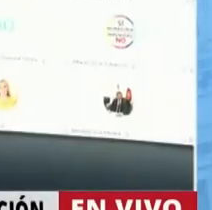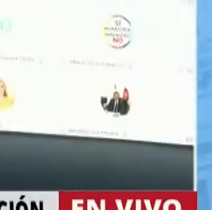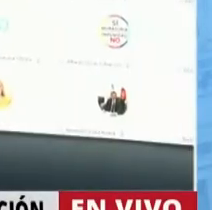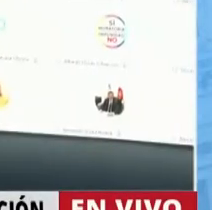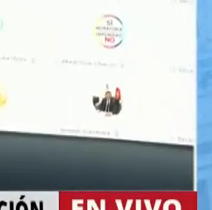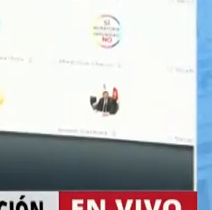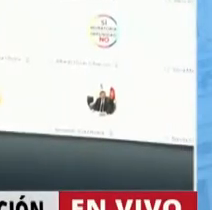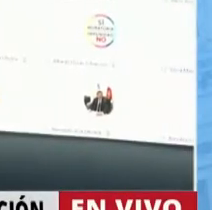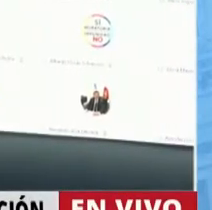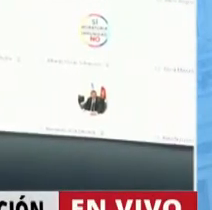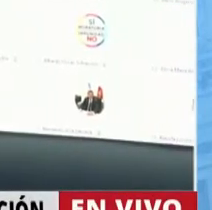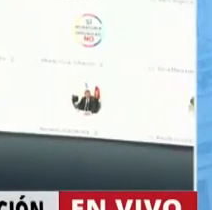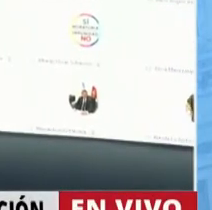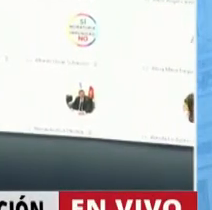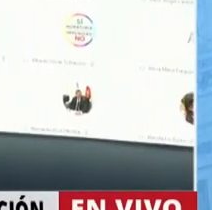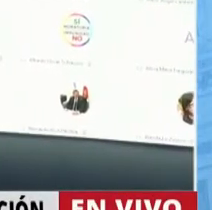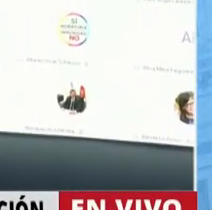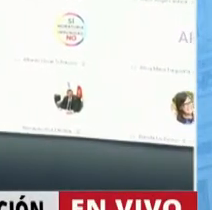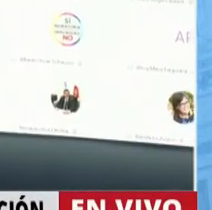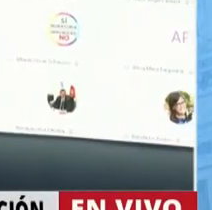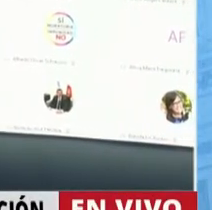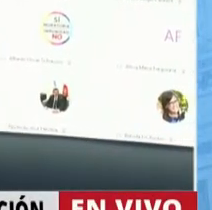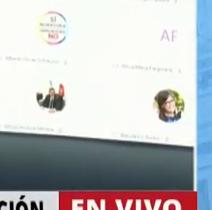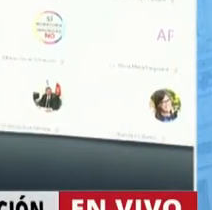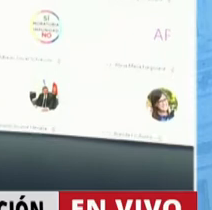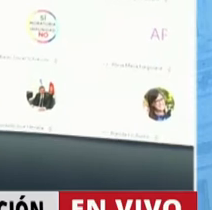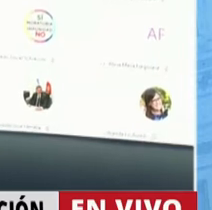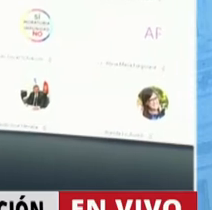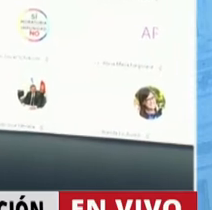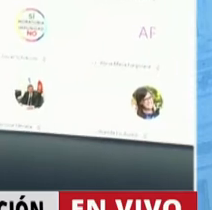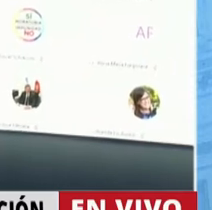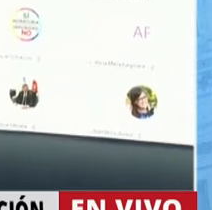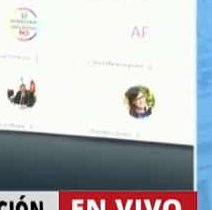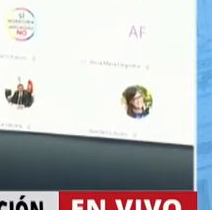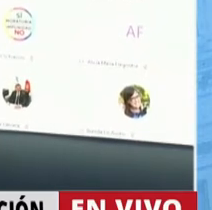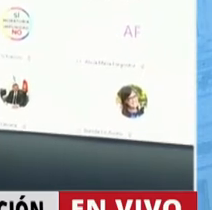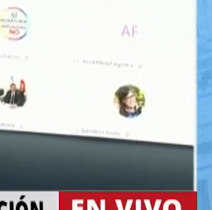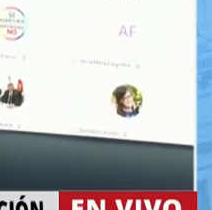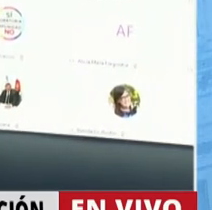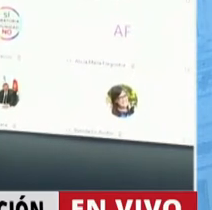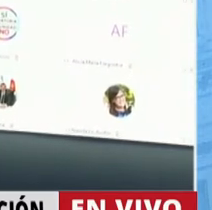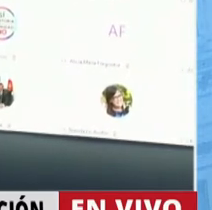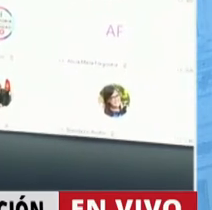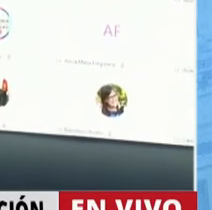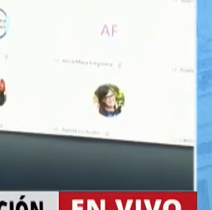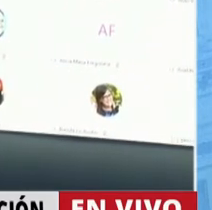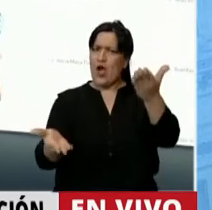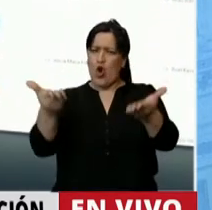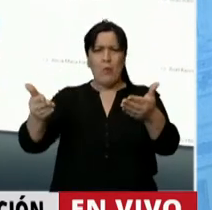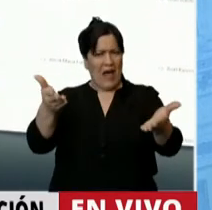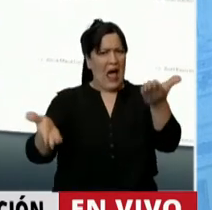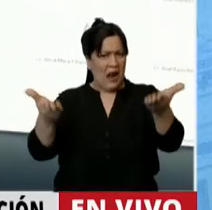Último orador, para aquellos que tienen dudas del tiempo, los invito a comparar tiempo de uno y otro bloque, lo pueden hacer además